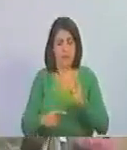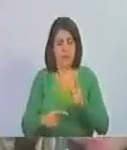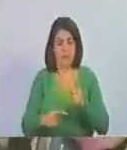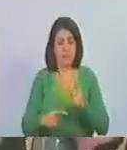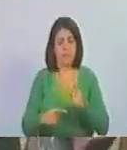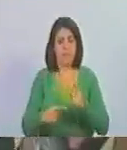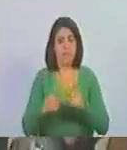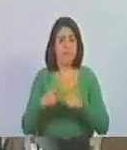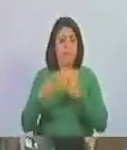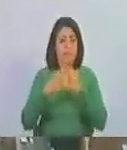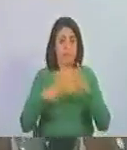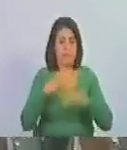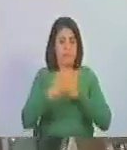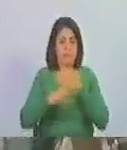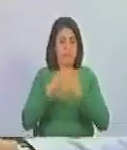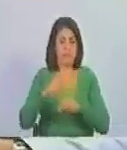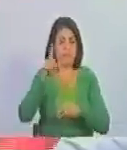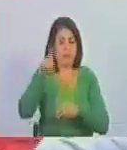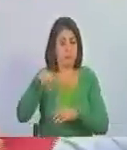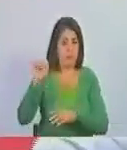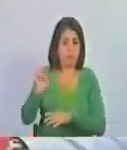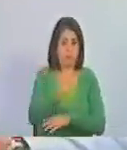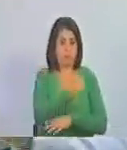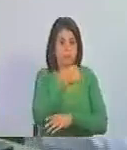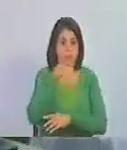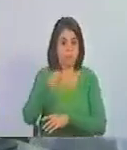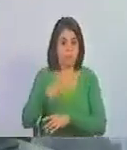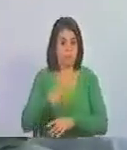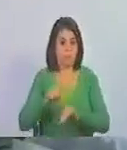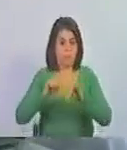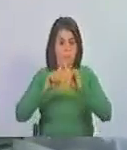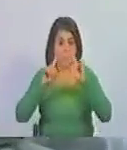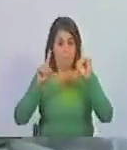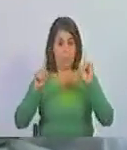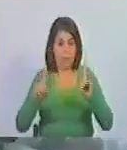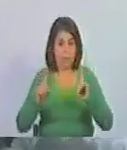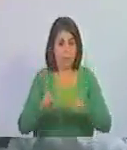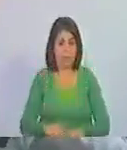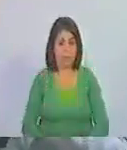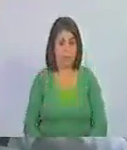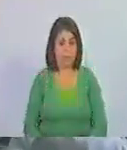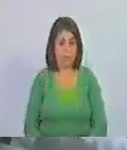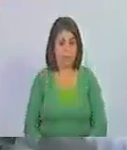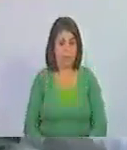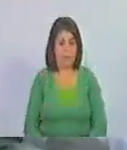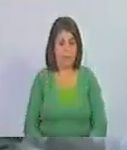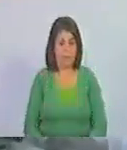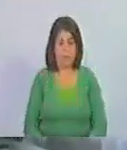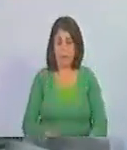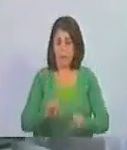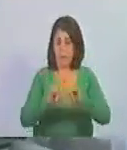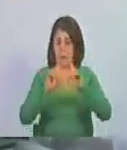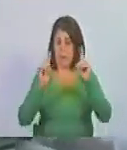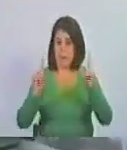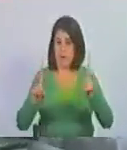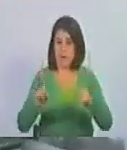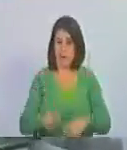intento de baile también lo vamos a joder. Pero, pero,